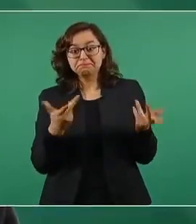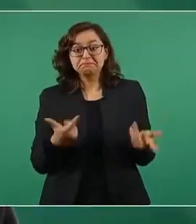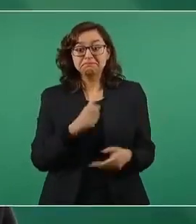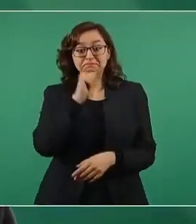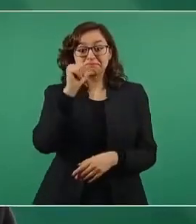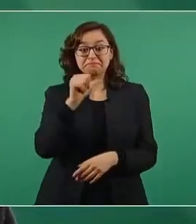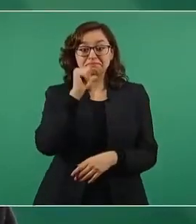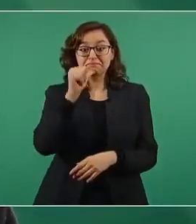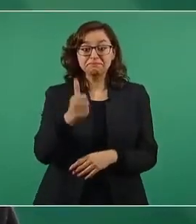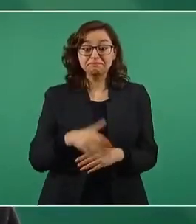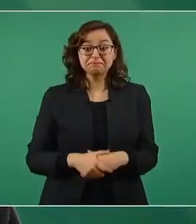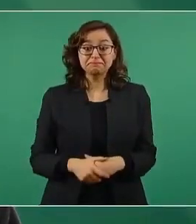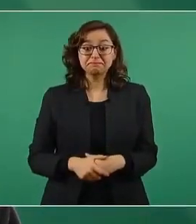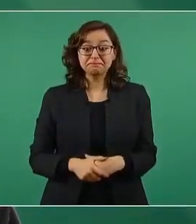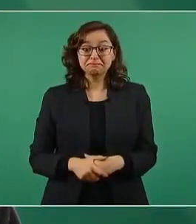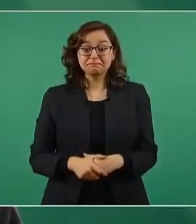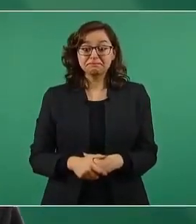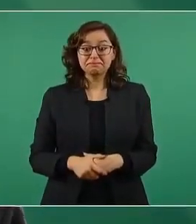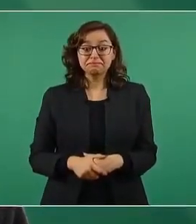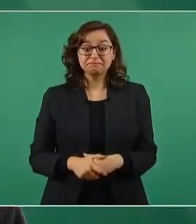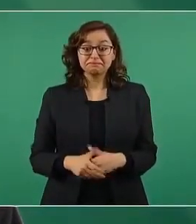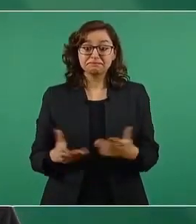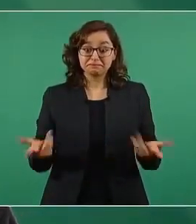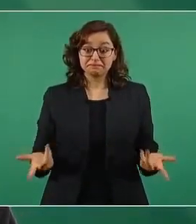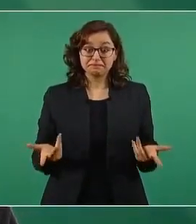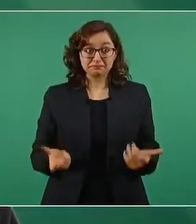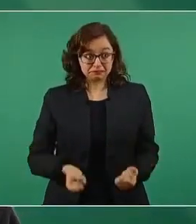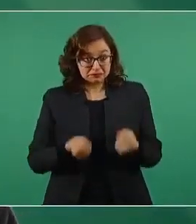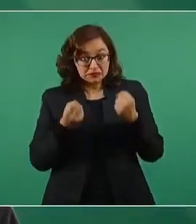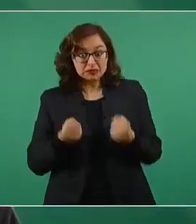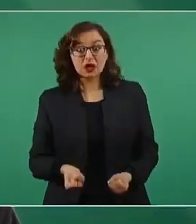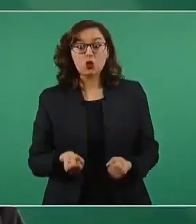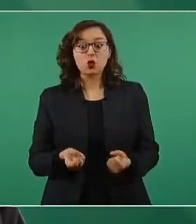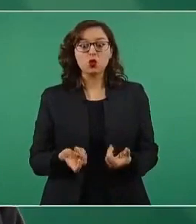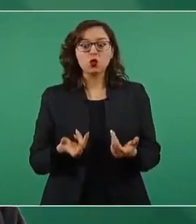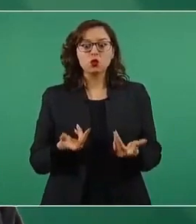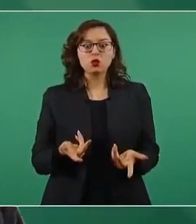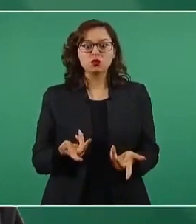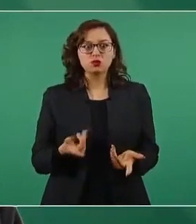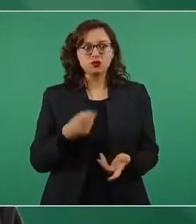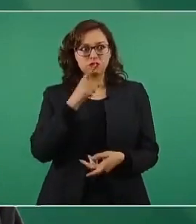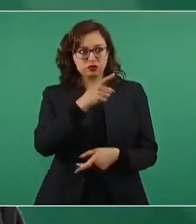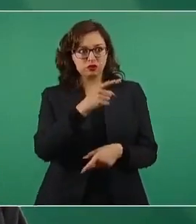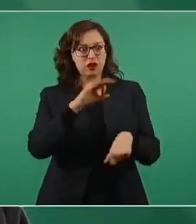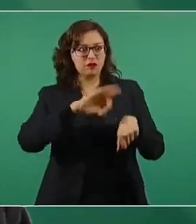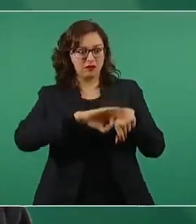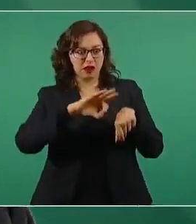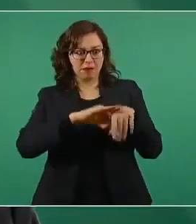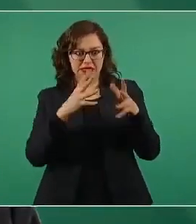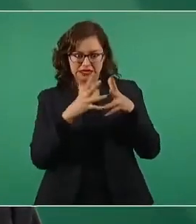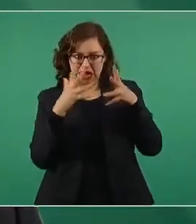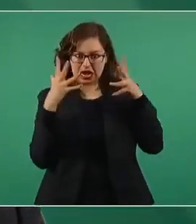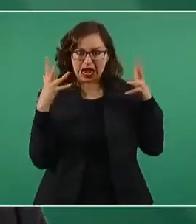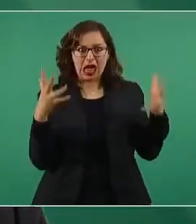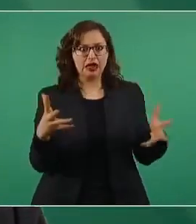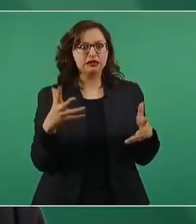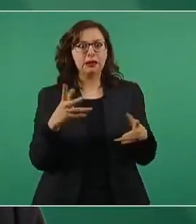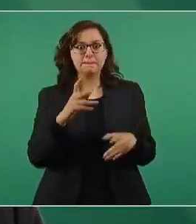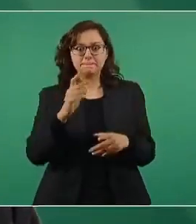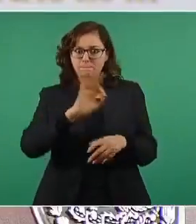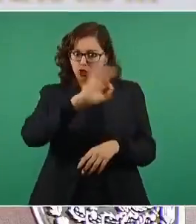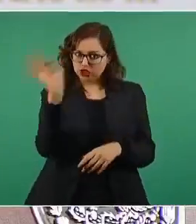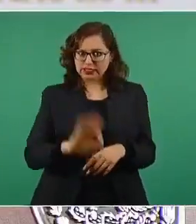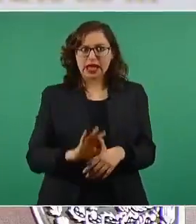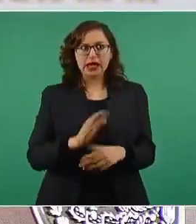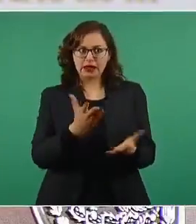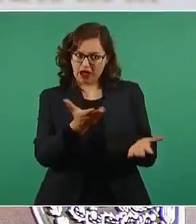para garantizar que las grandes farmacéuticas tengan que entregar una